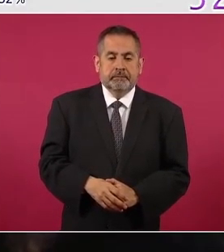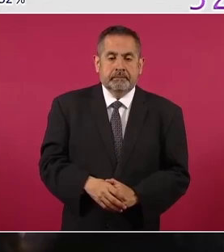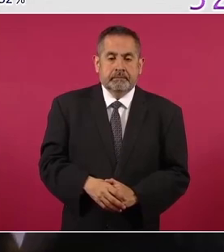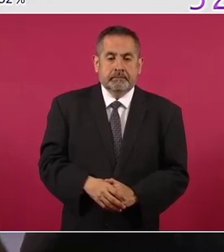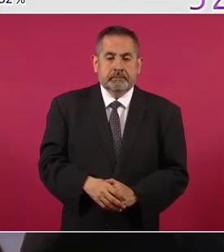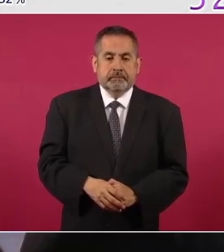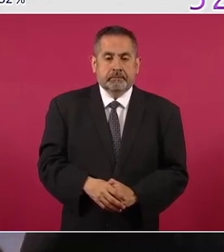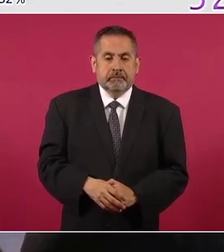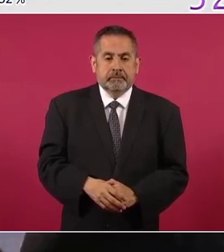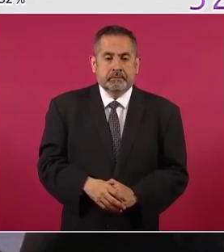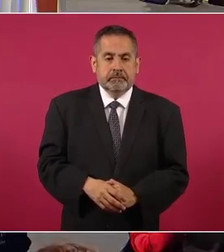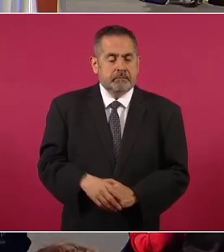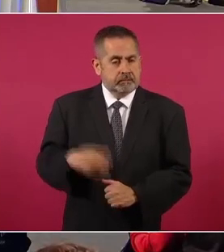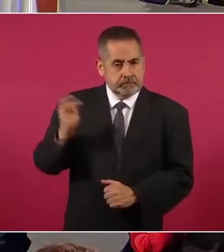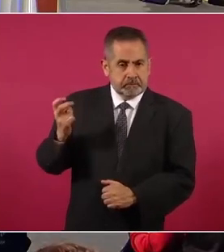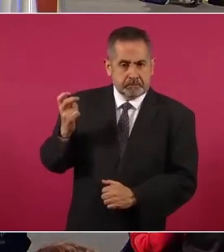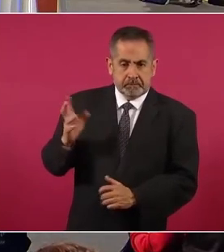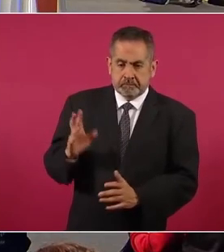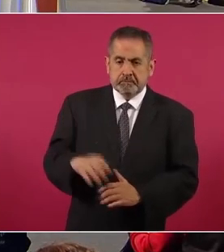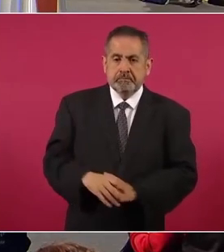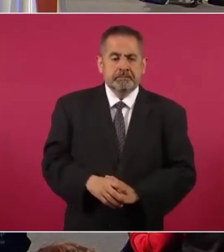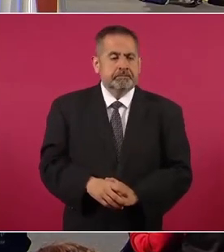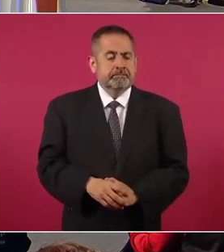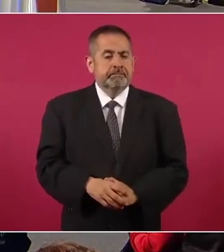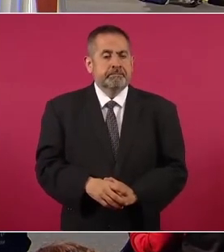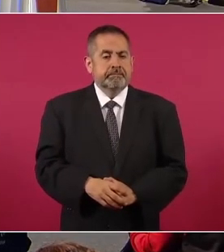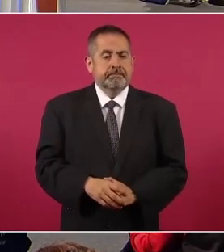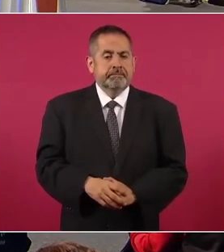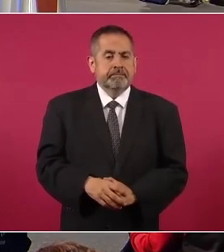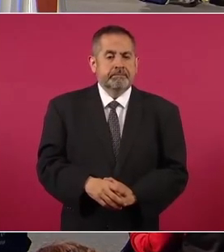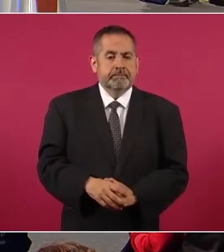Esto es la…